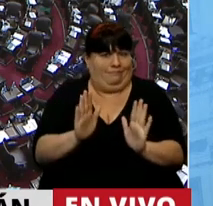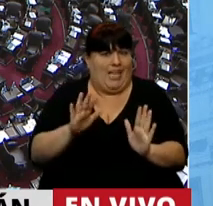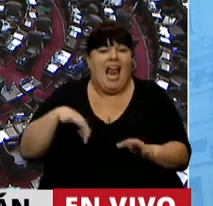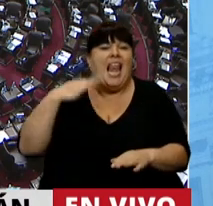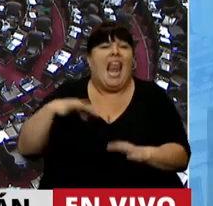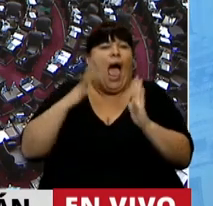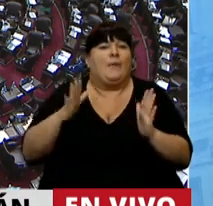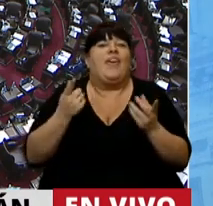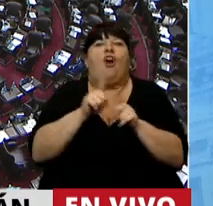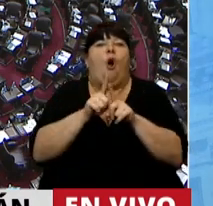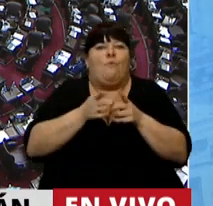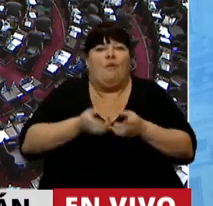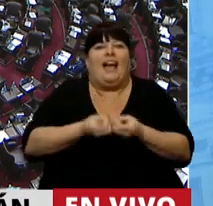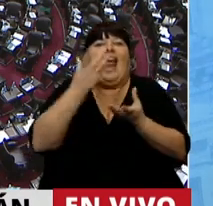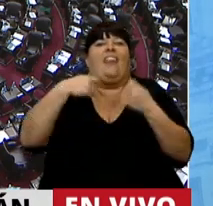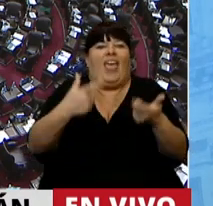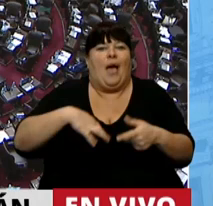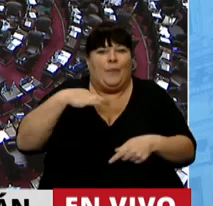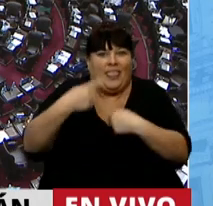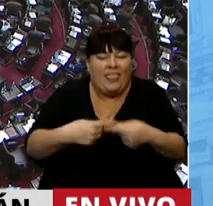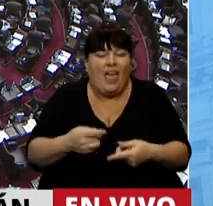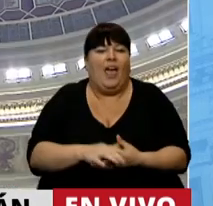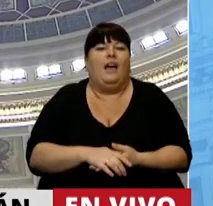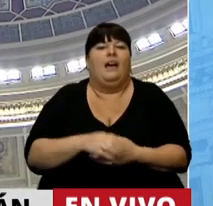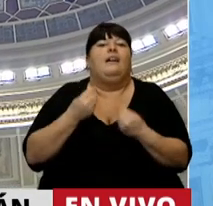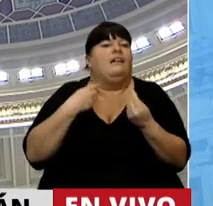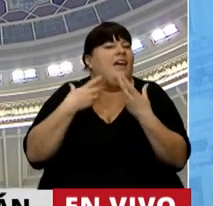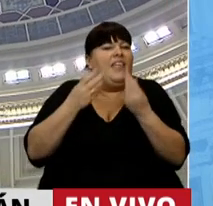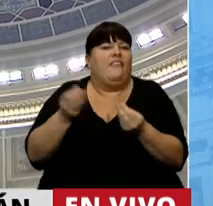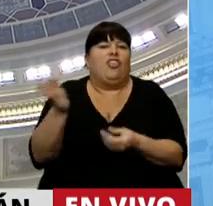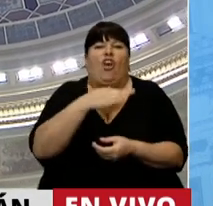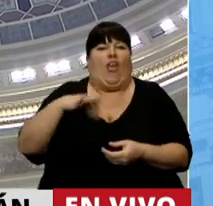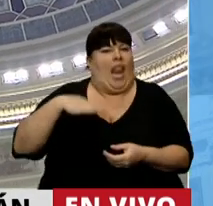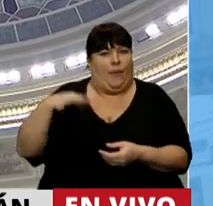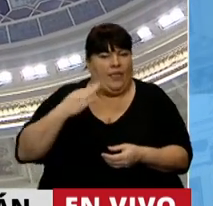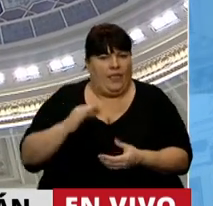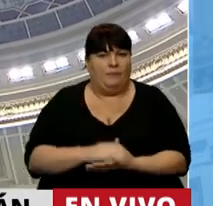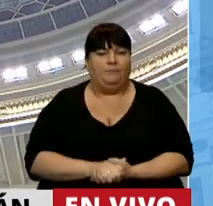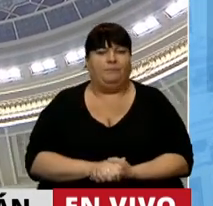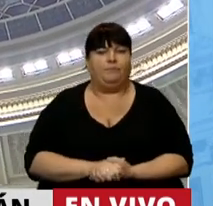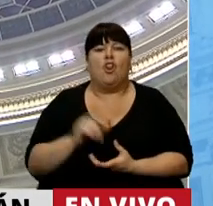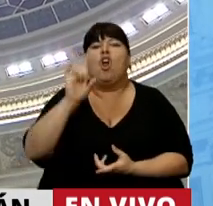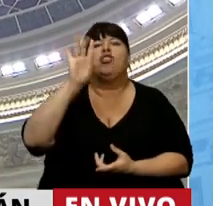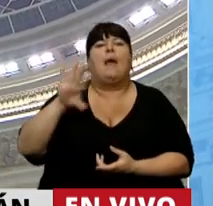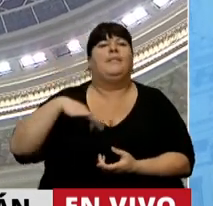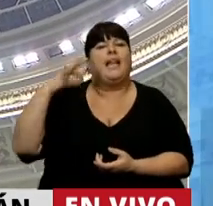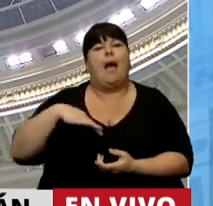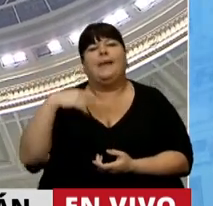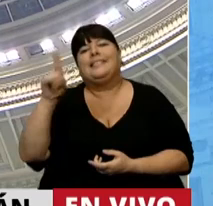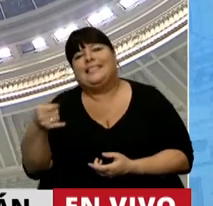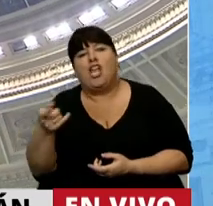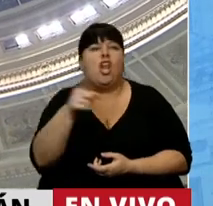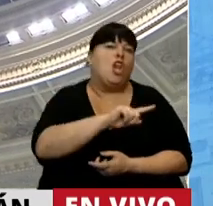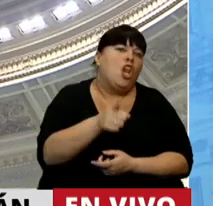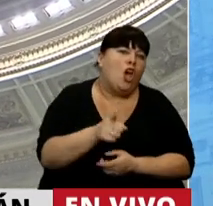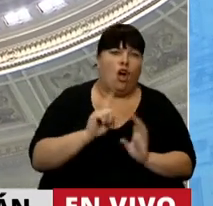La vida como un acto creador y hacedor de vida. Y estamos defendiendo todas las vidas, presidente. No las vidas solamente de unos